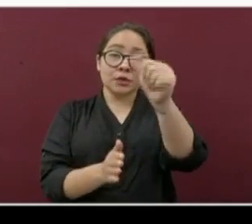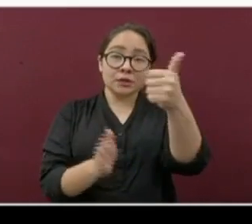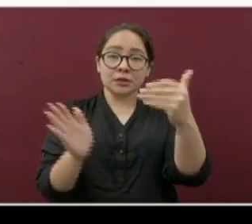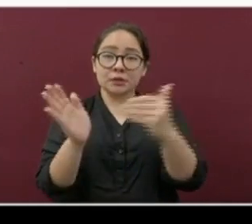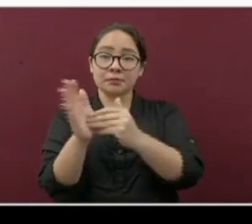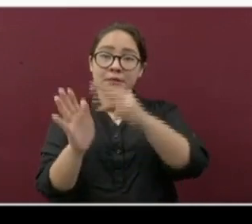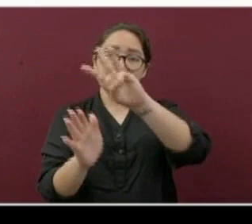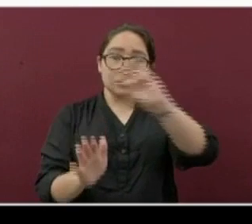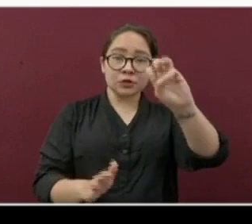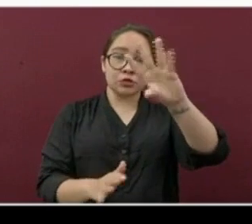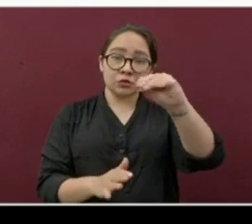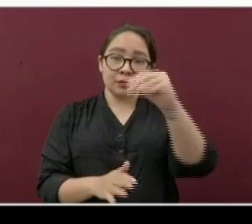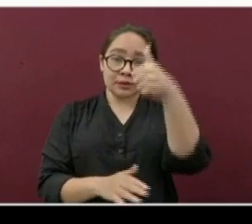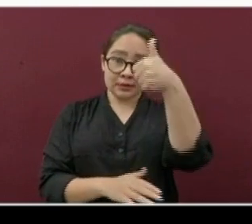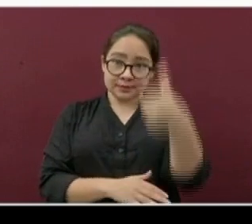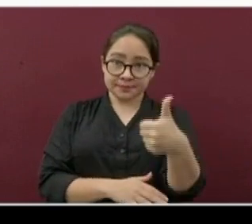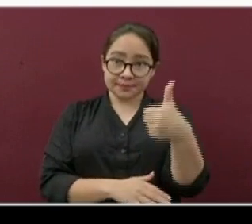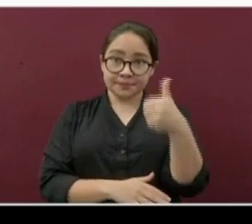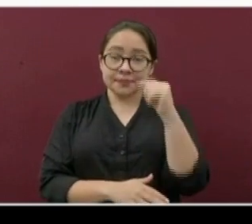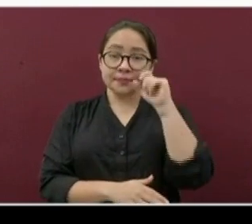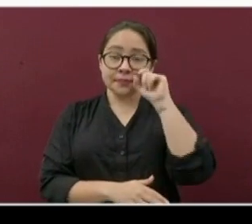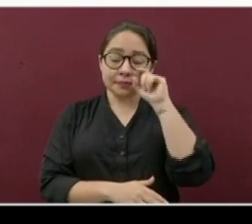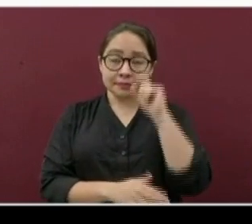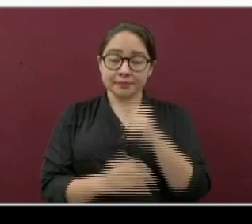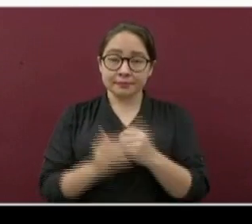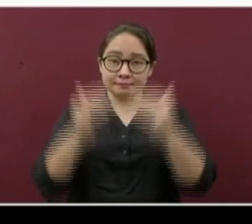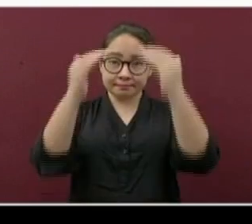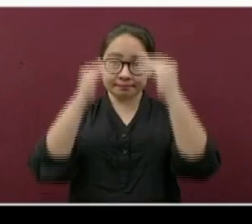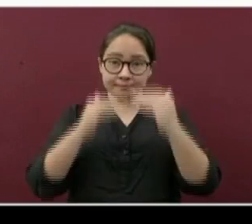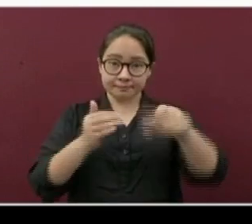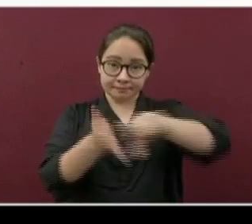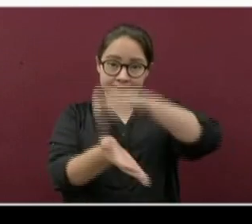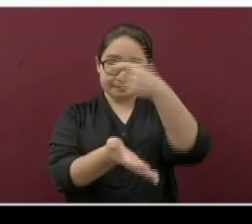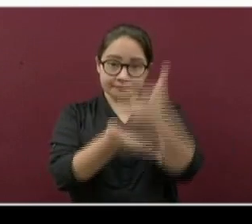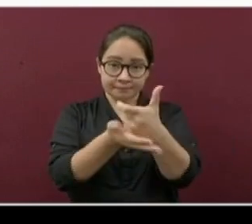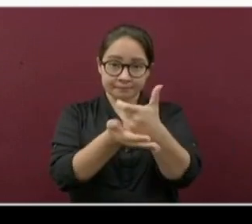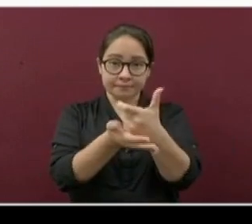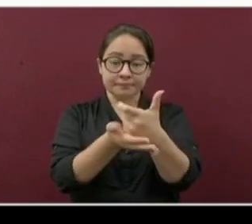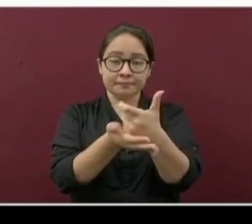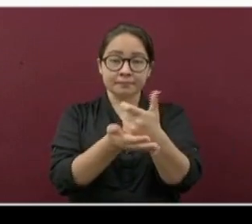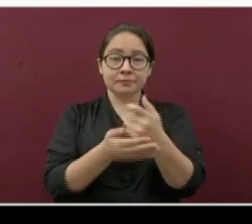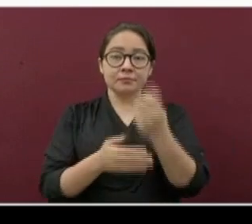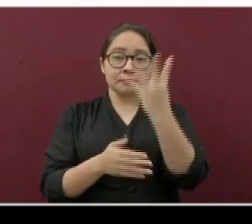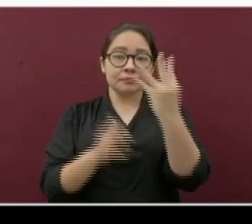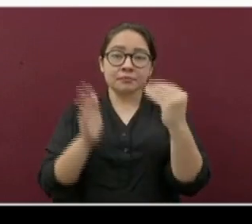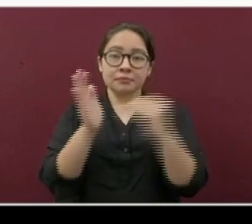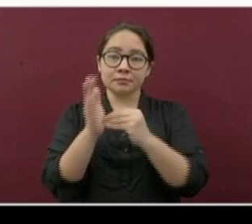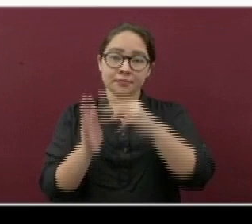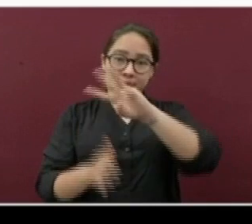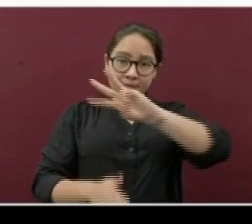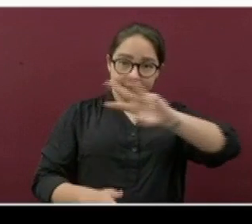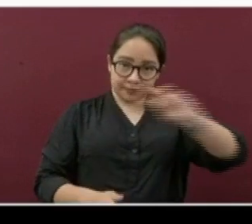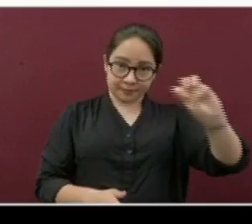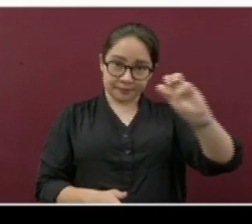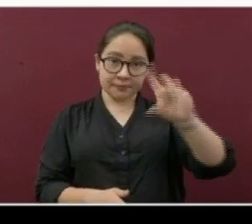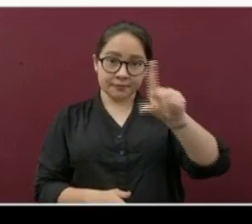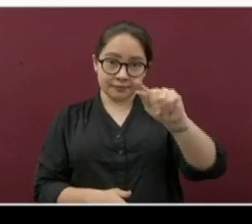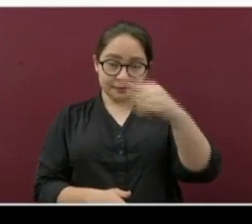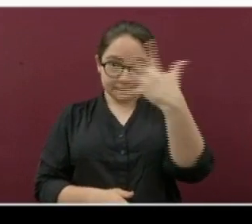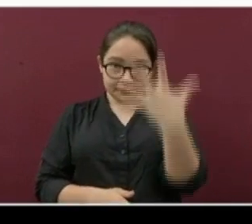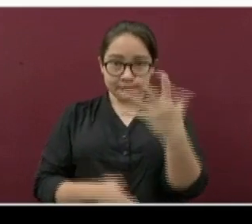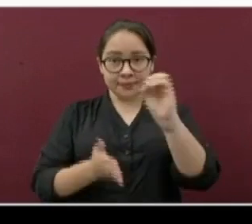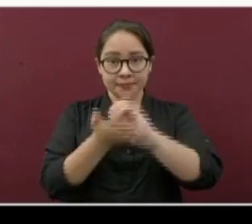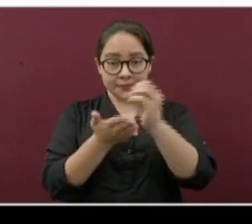,396 casos. Continúan Jalapa con 4,375.